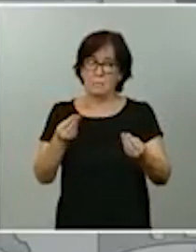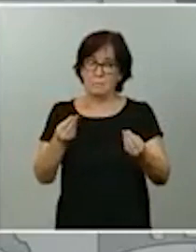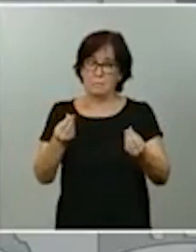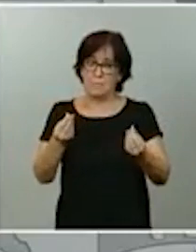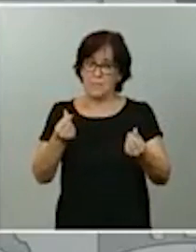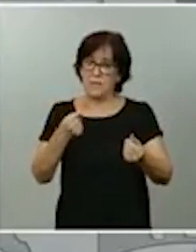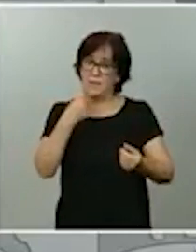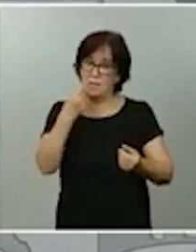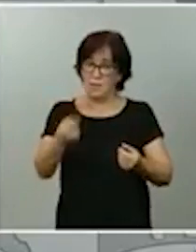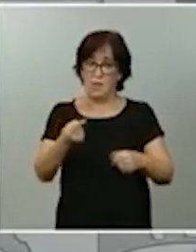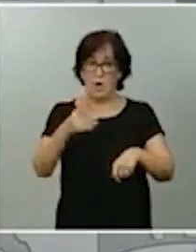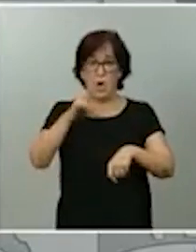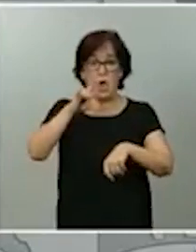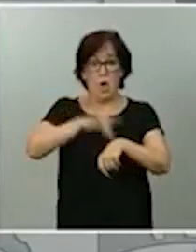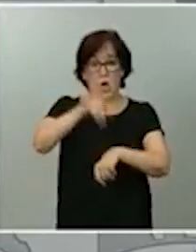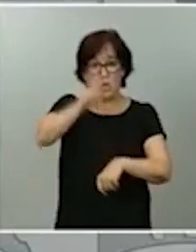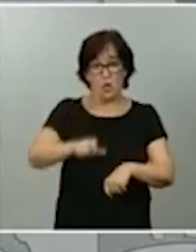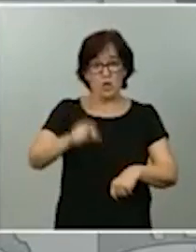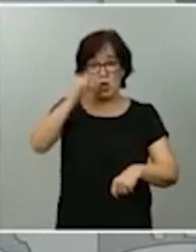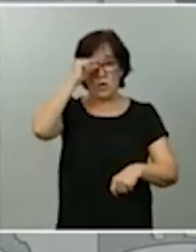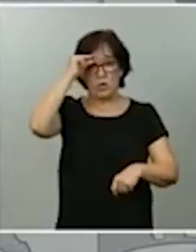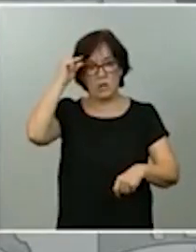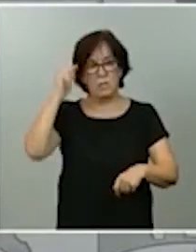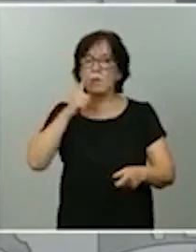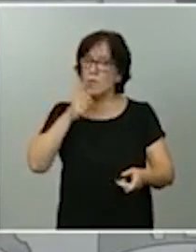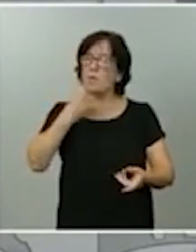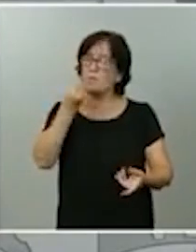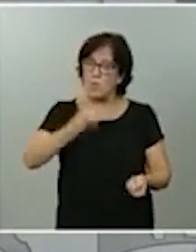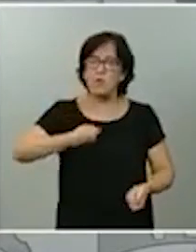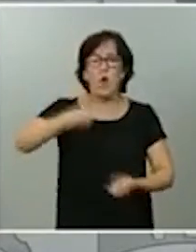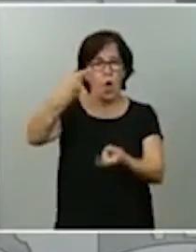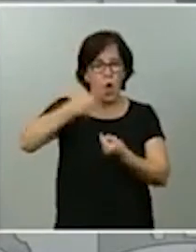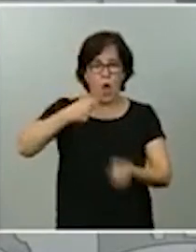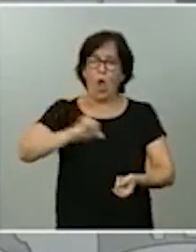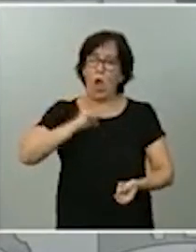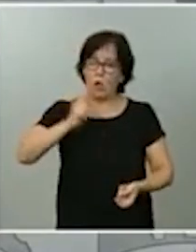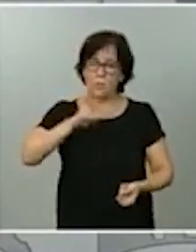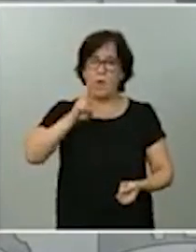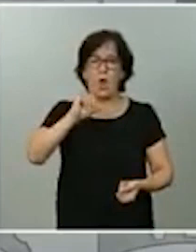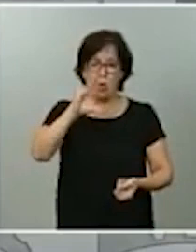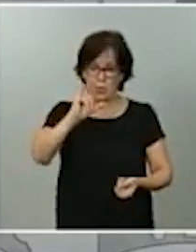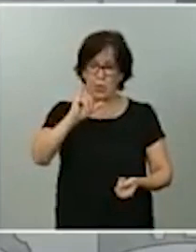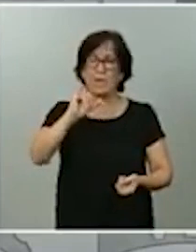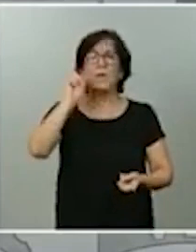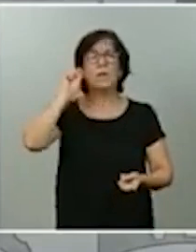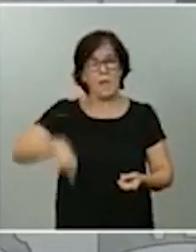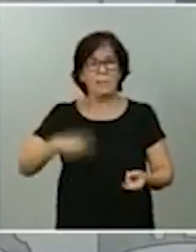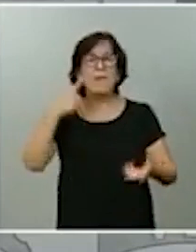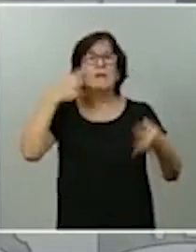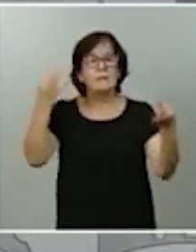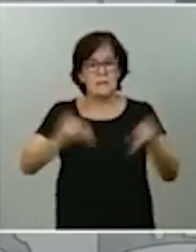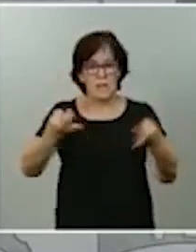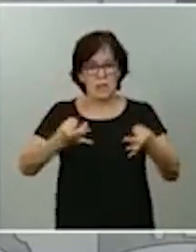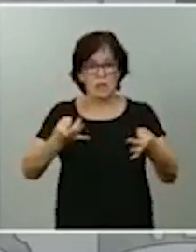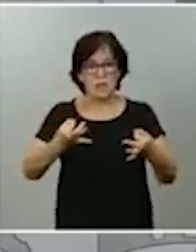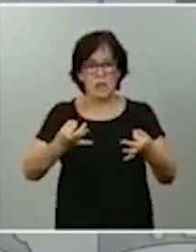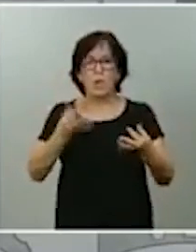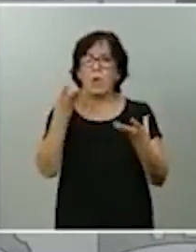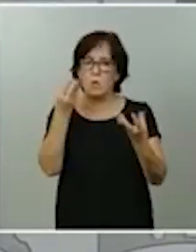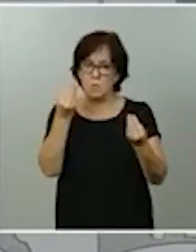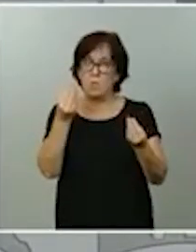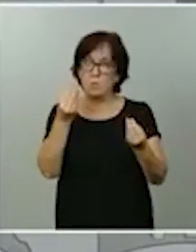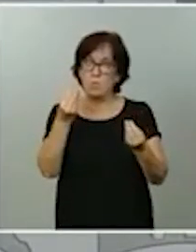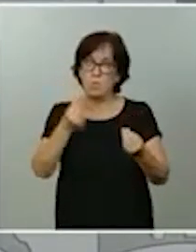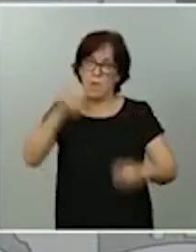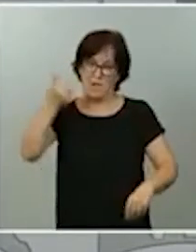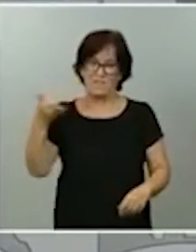doctor Simón, teniendo muchos hospitalizados, muchos ingresados en UCIS y, en consecuencia, también el riesgo de sufrir muchos más fallecidos. Esto